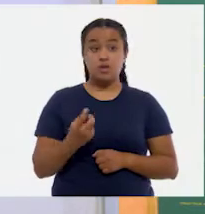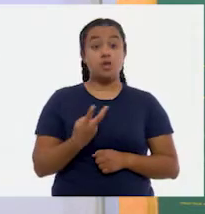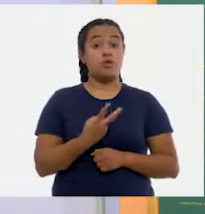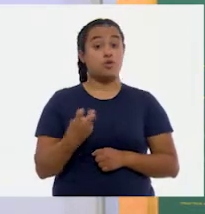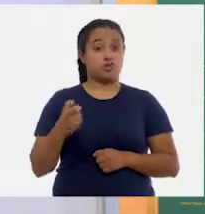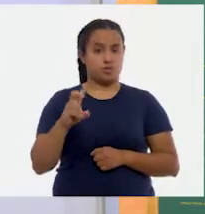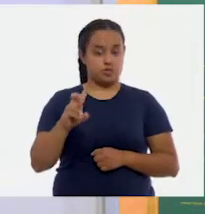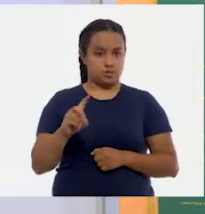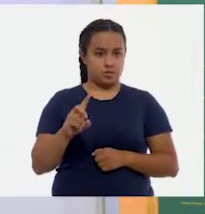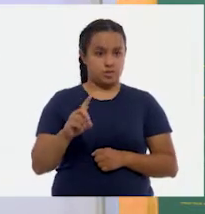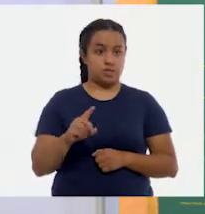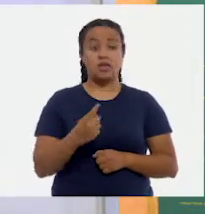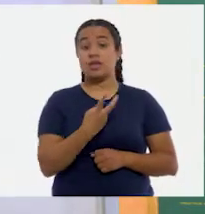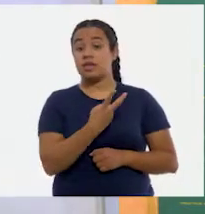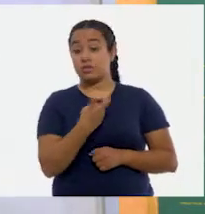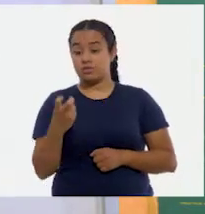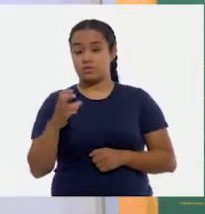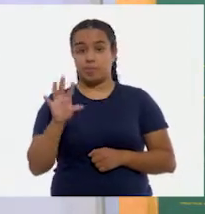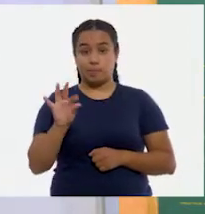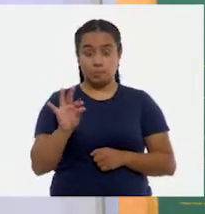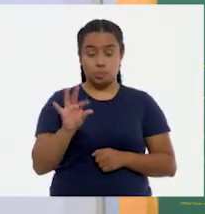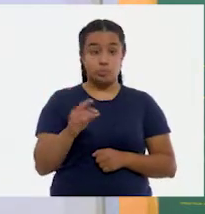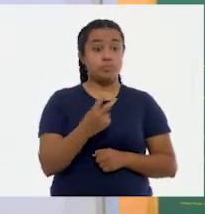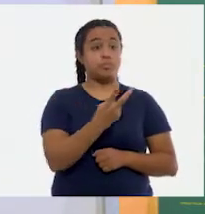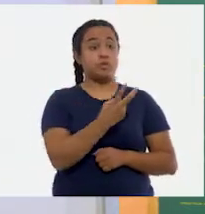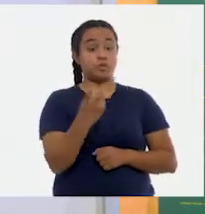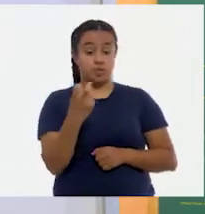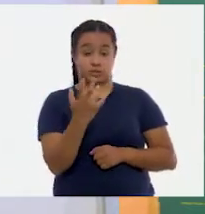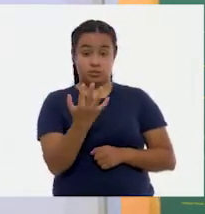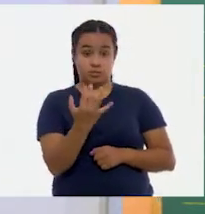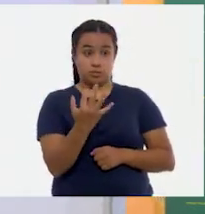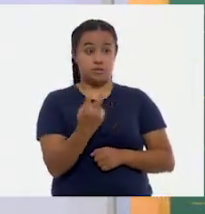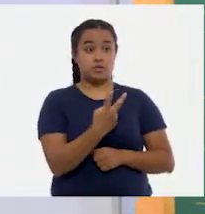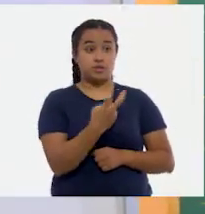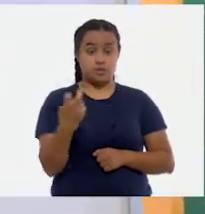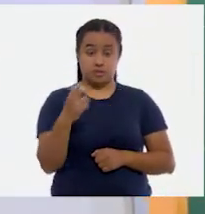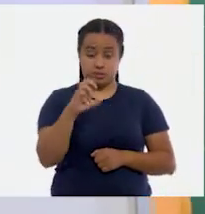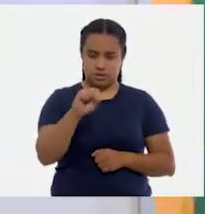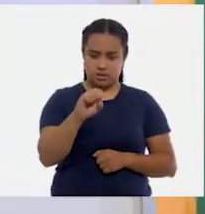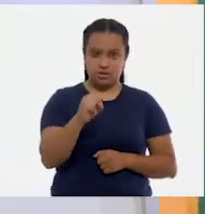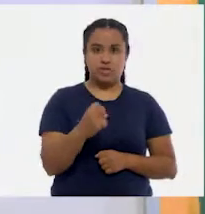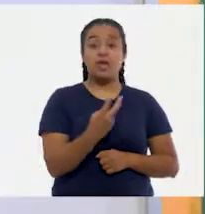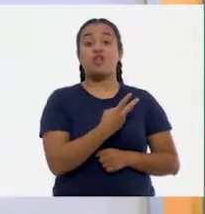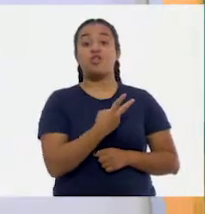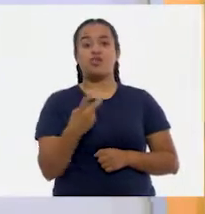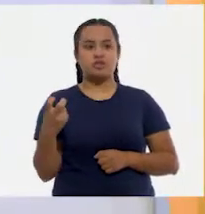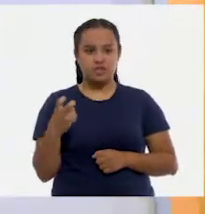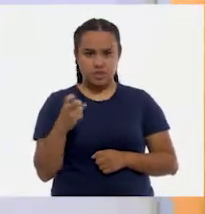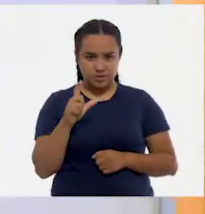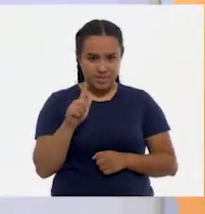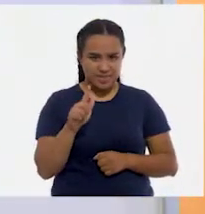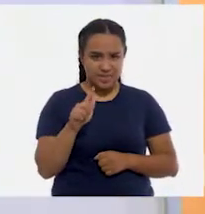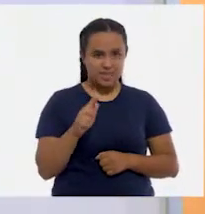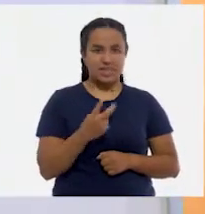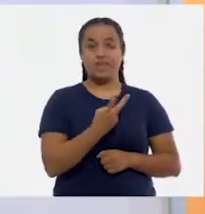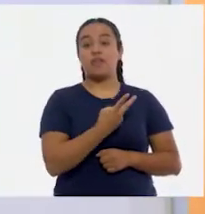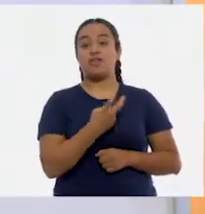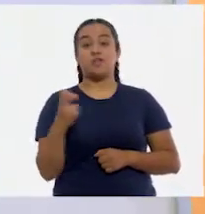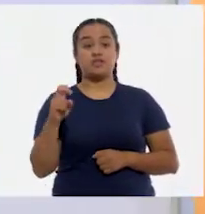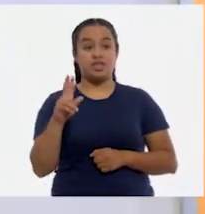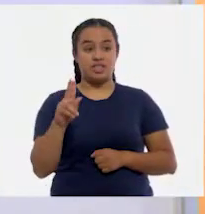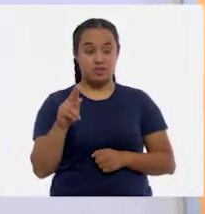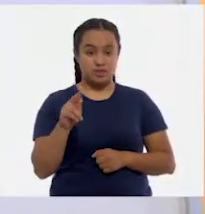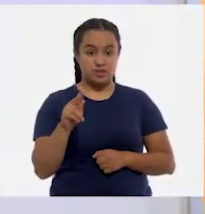Doscientos treinta. Doscientos cuarenta. Doscientos cincuenta. Doscientos sesenta. Doscientos setenta.